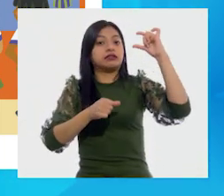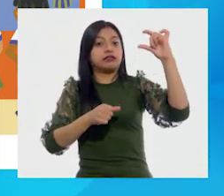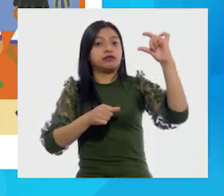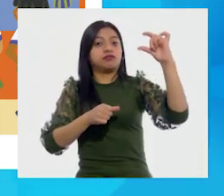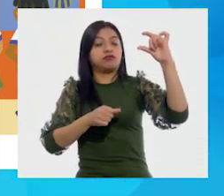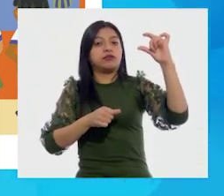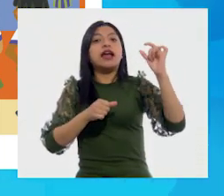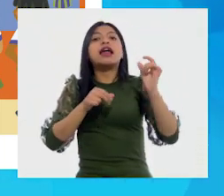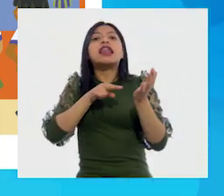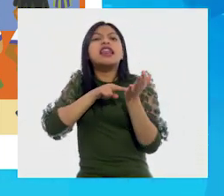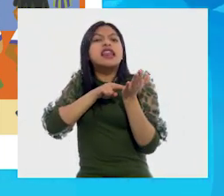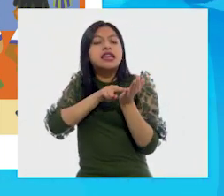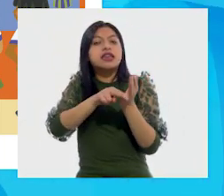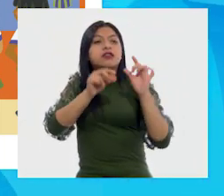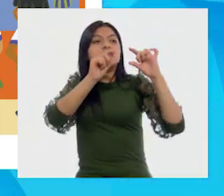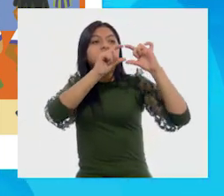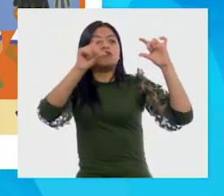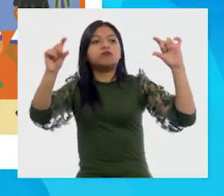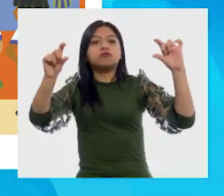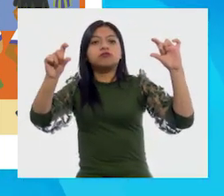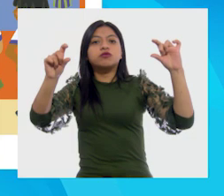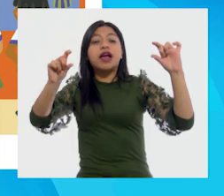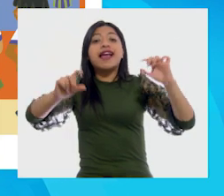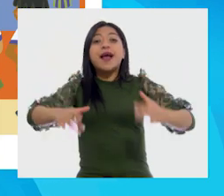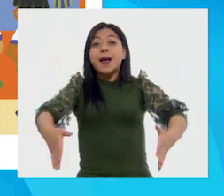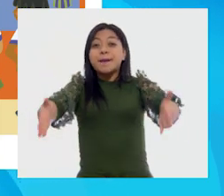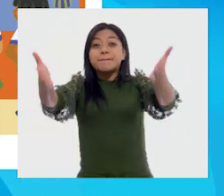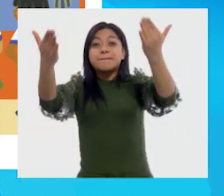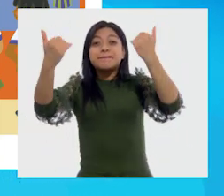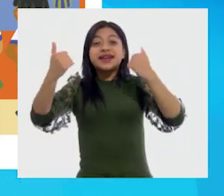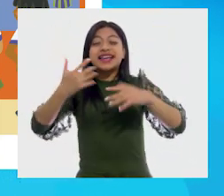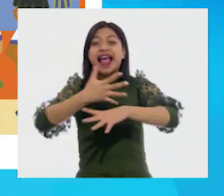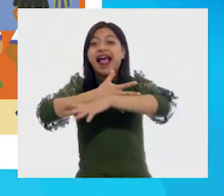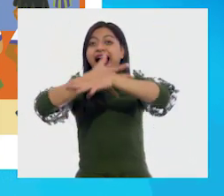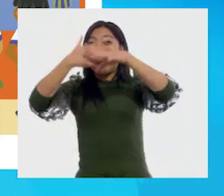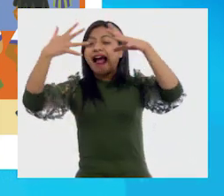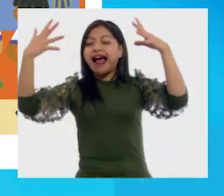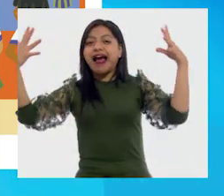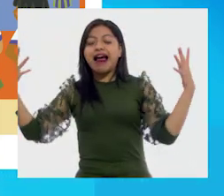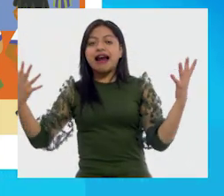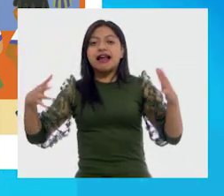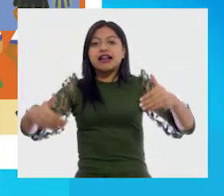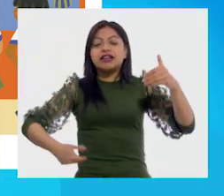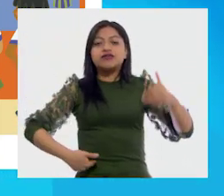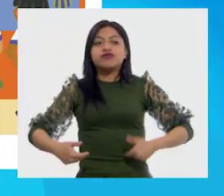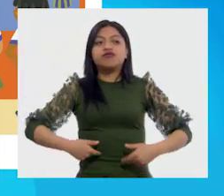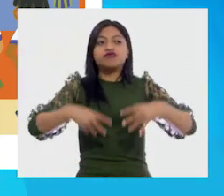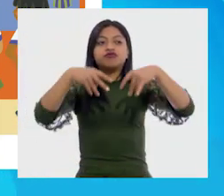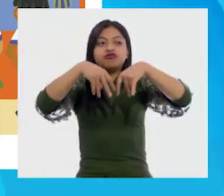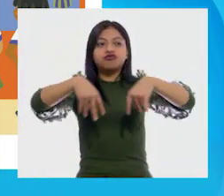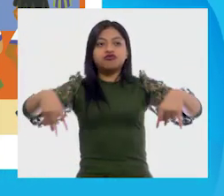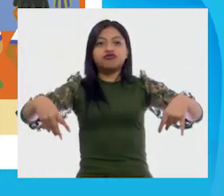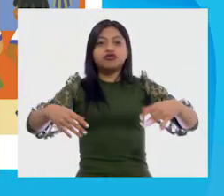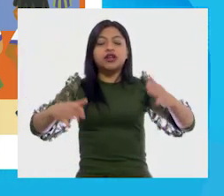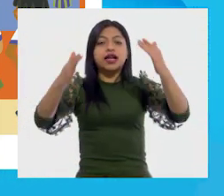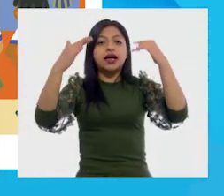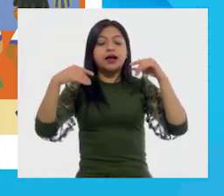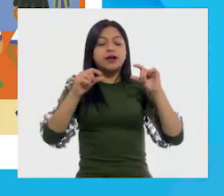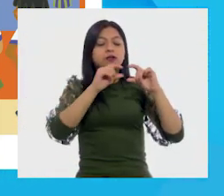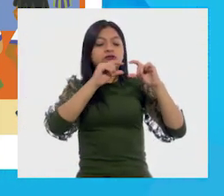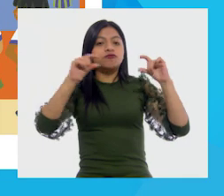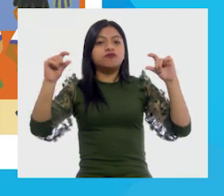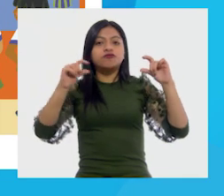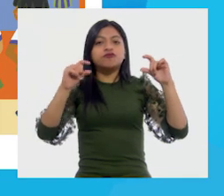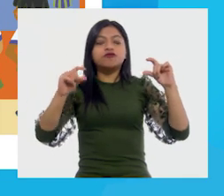en negritas y dice gran función. Es verdad. Y en la parte de abajo está la zorra y la cigüeña con